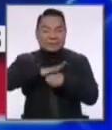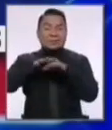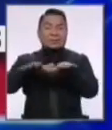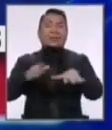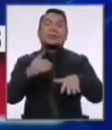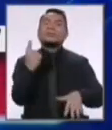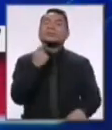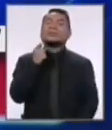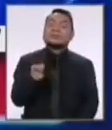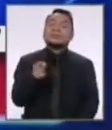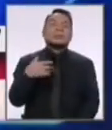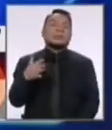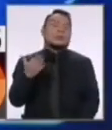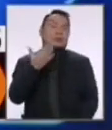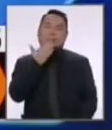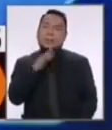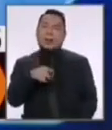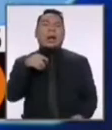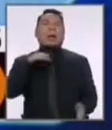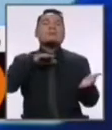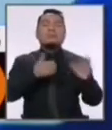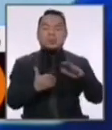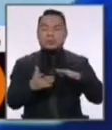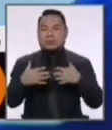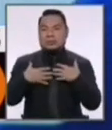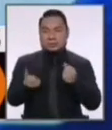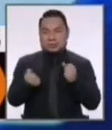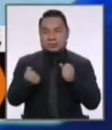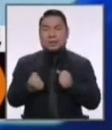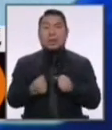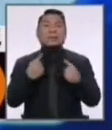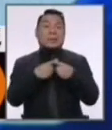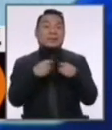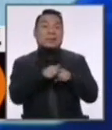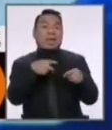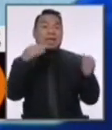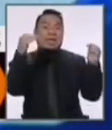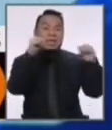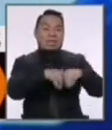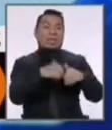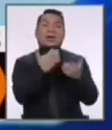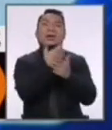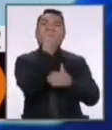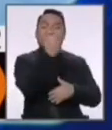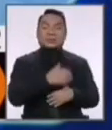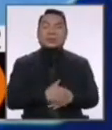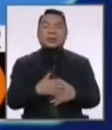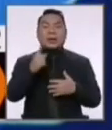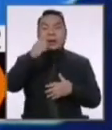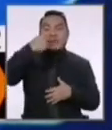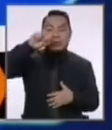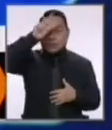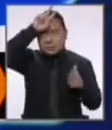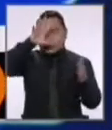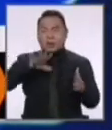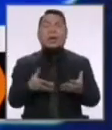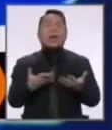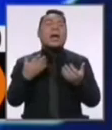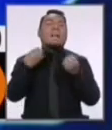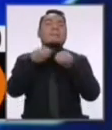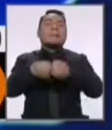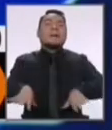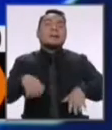solamente está matando la salud, sino la economía. Millones de peruanos han perdido su trabajo.